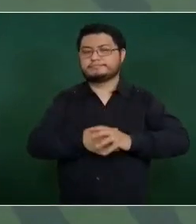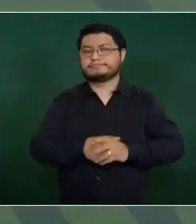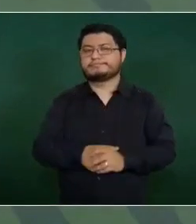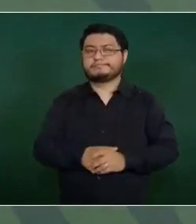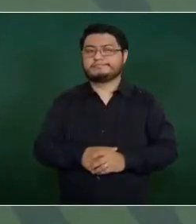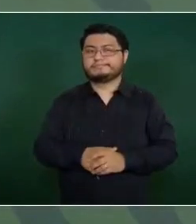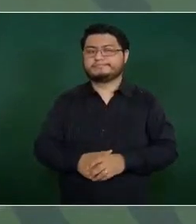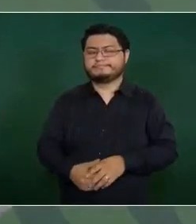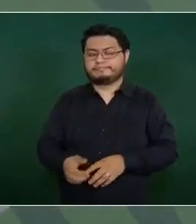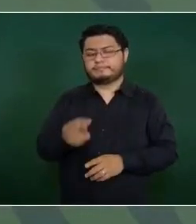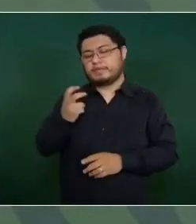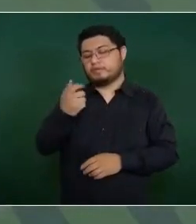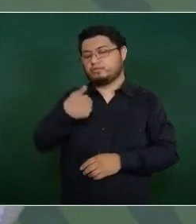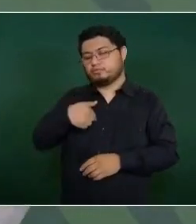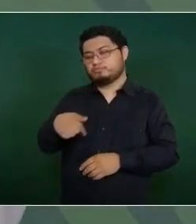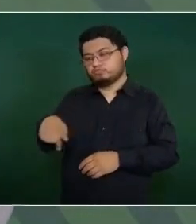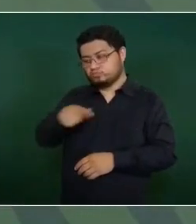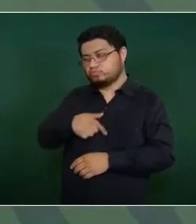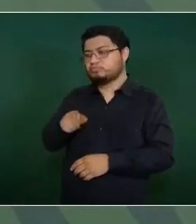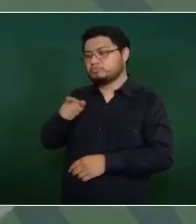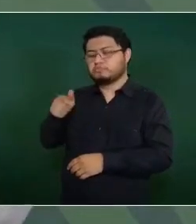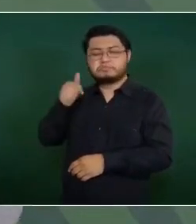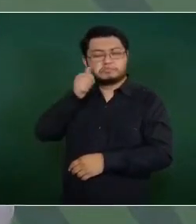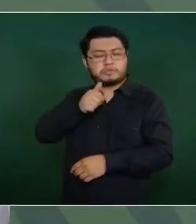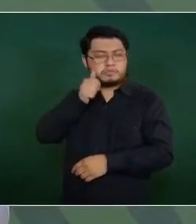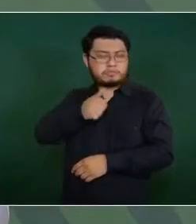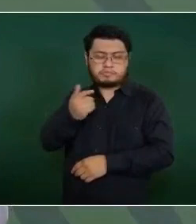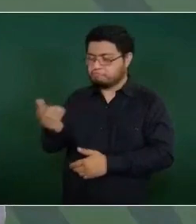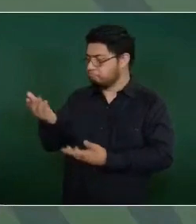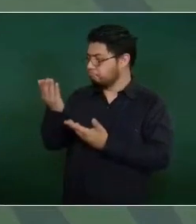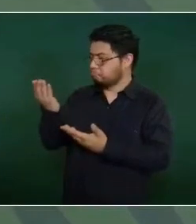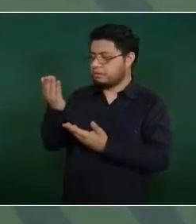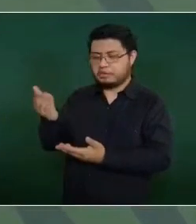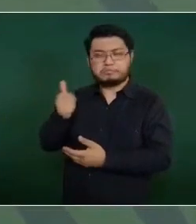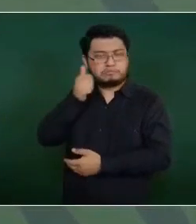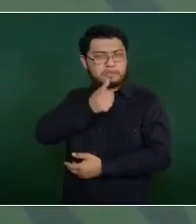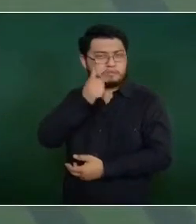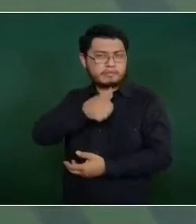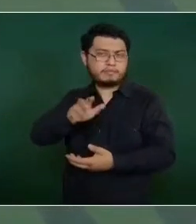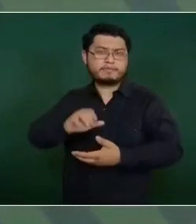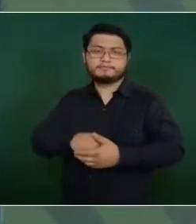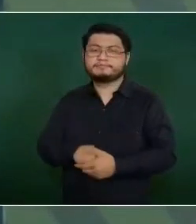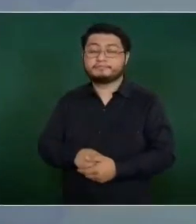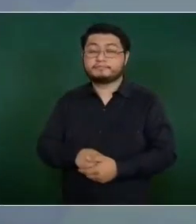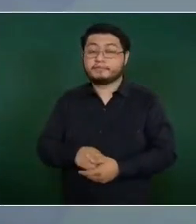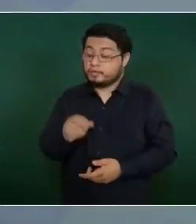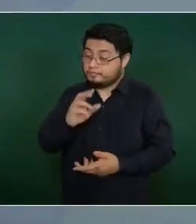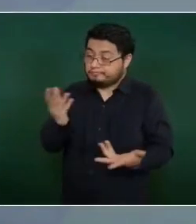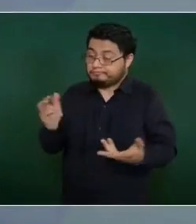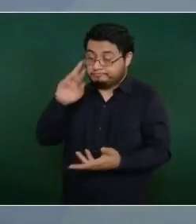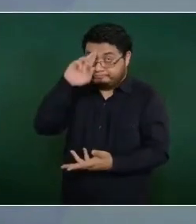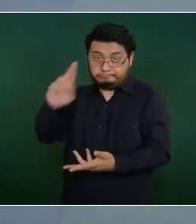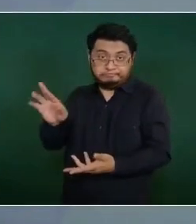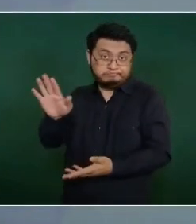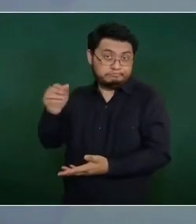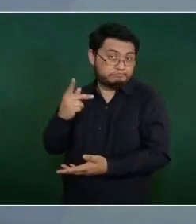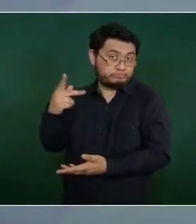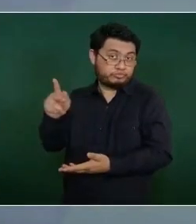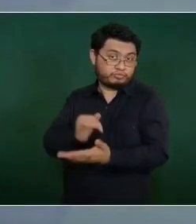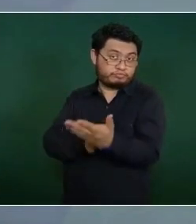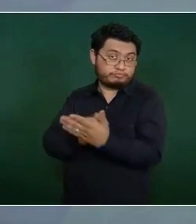es lo que siempre se ha hecho, es muy tradicional, pero hay que respetar la decisión.